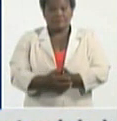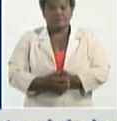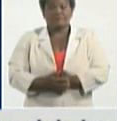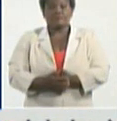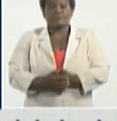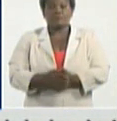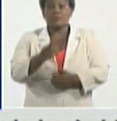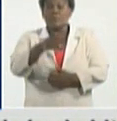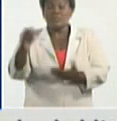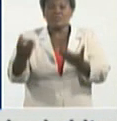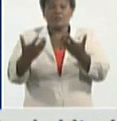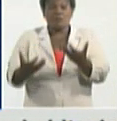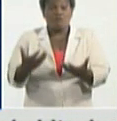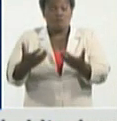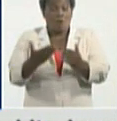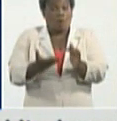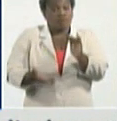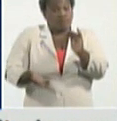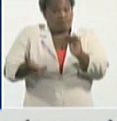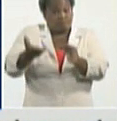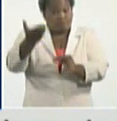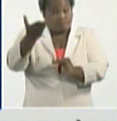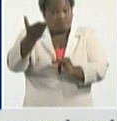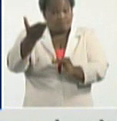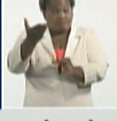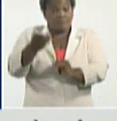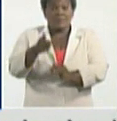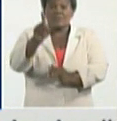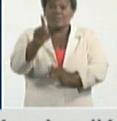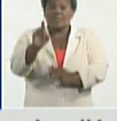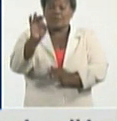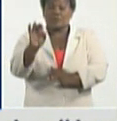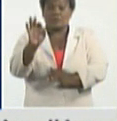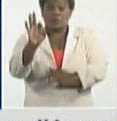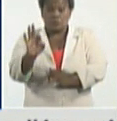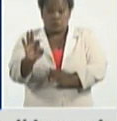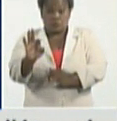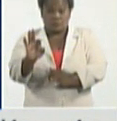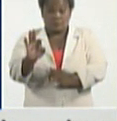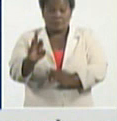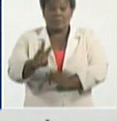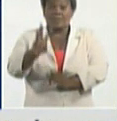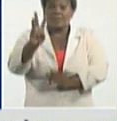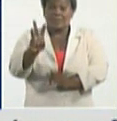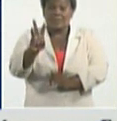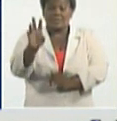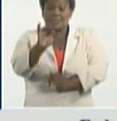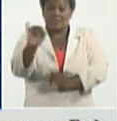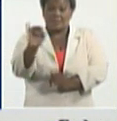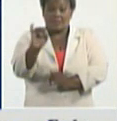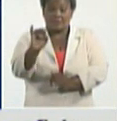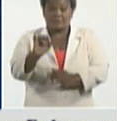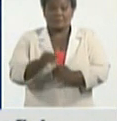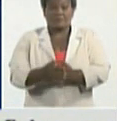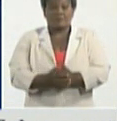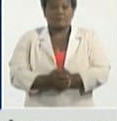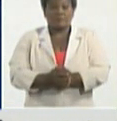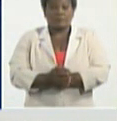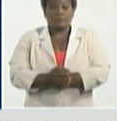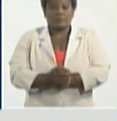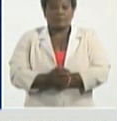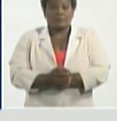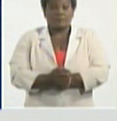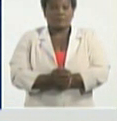Cienfuegos incrementa de manera importante, 178 casos más, 366 en total,